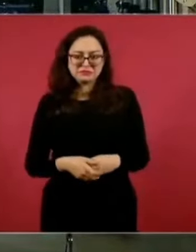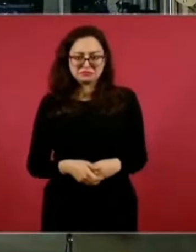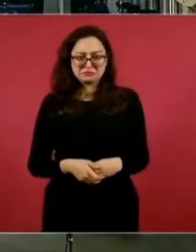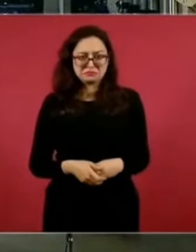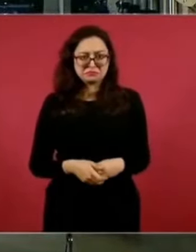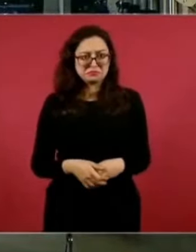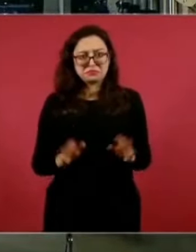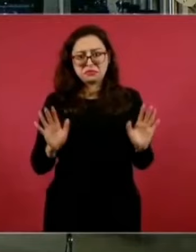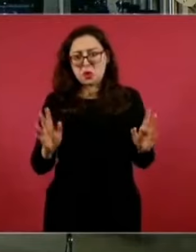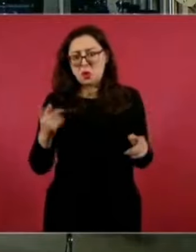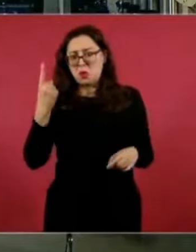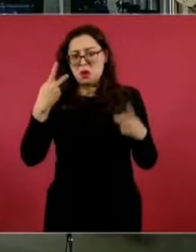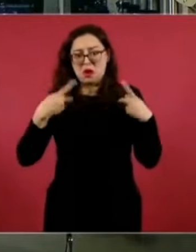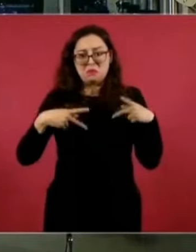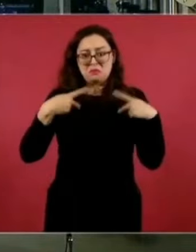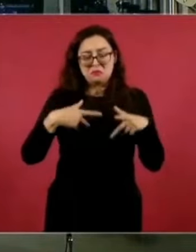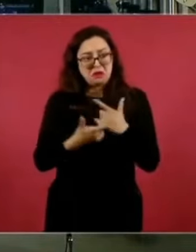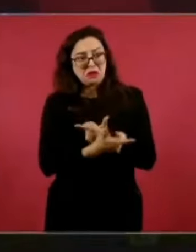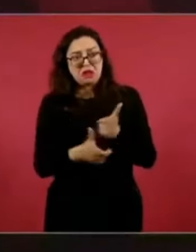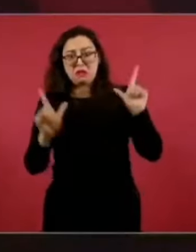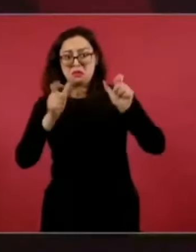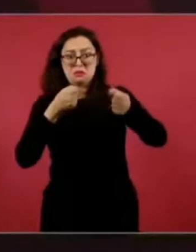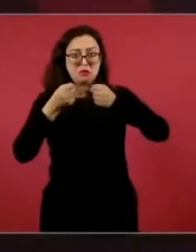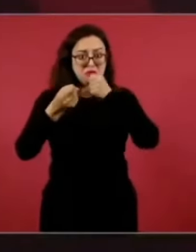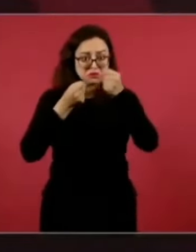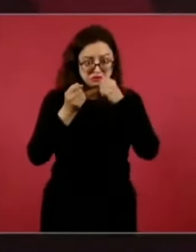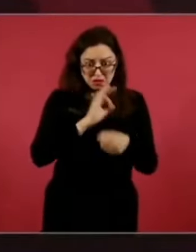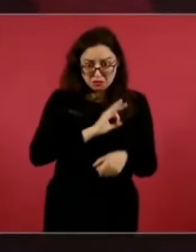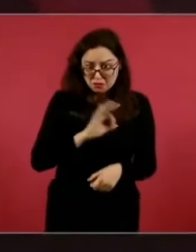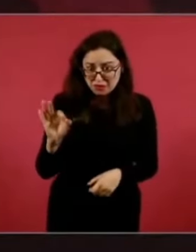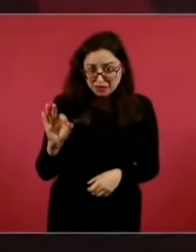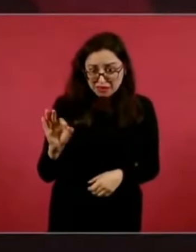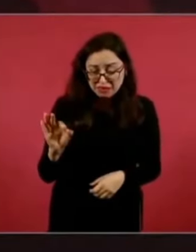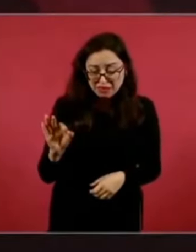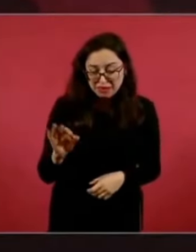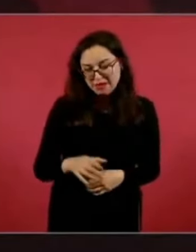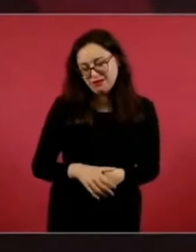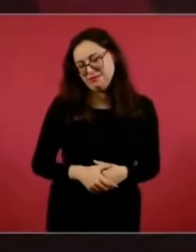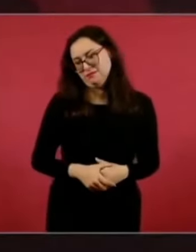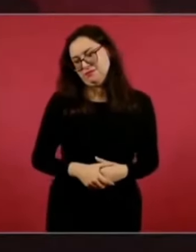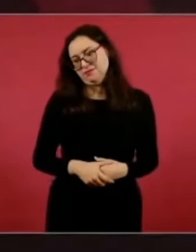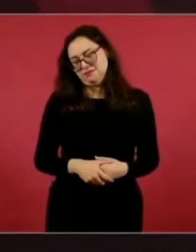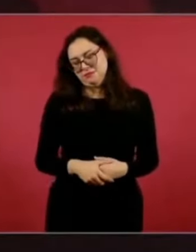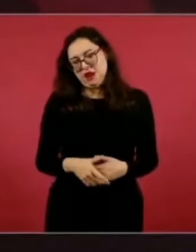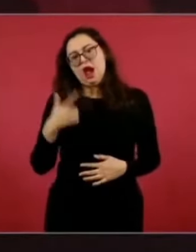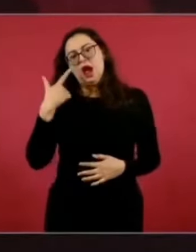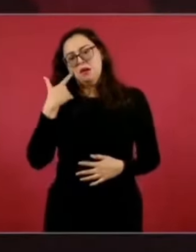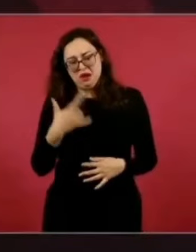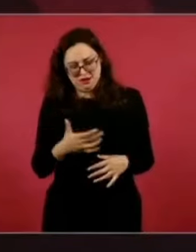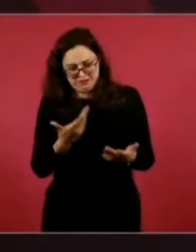escribir una nota,